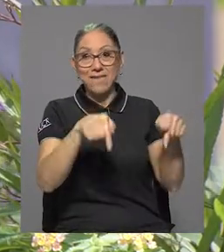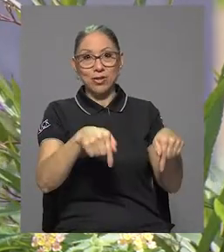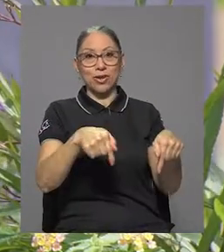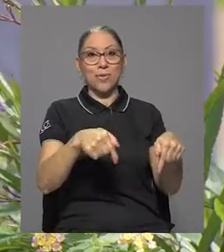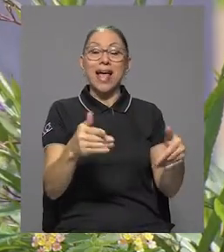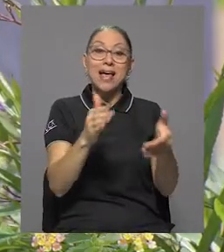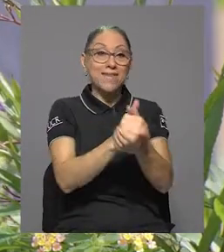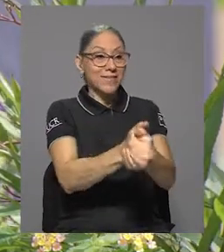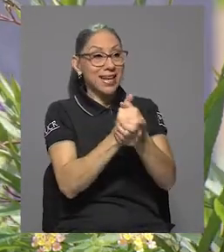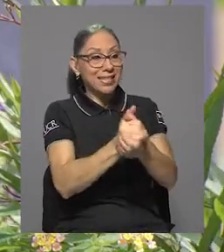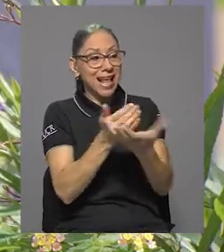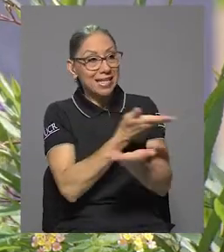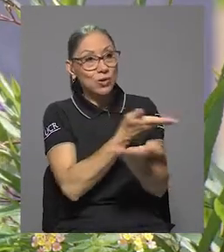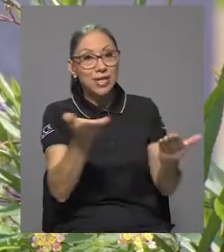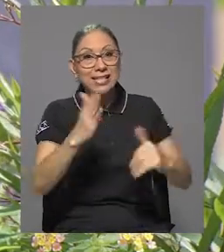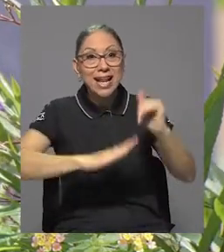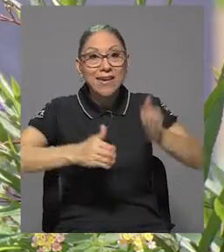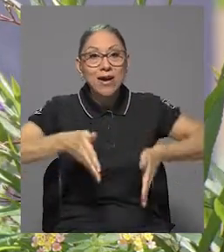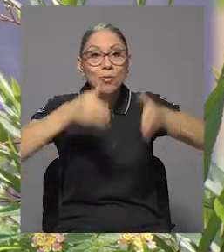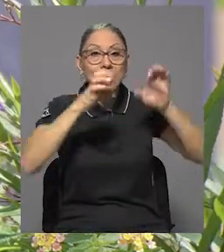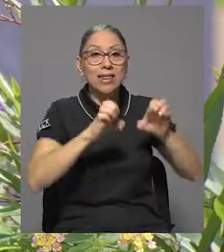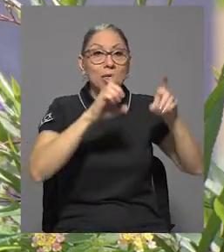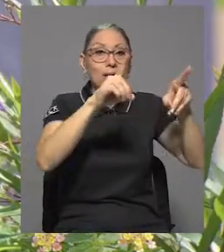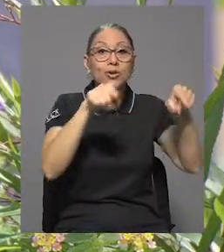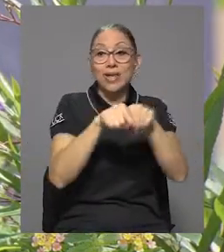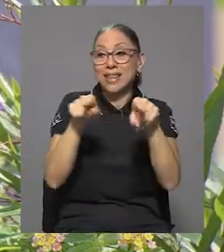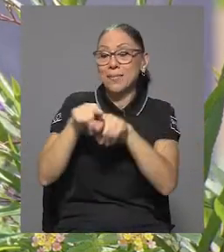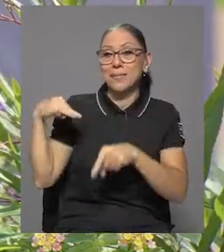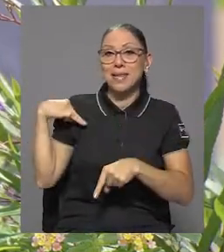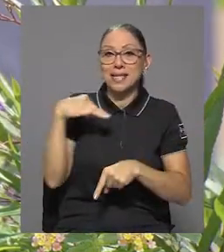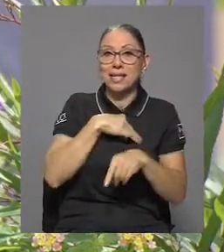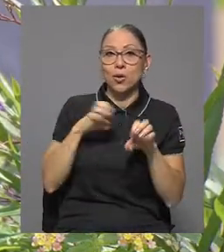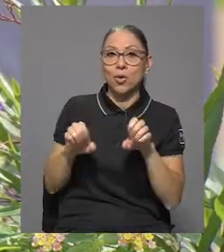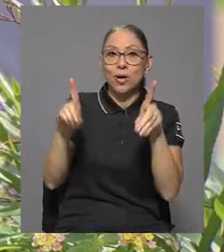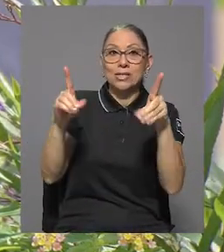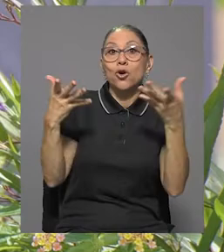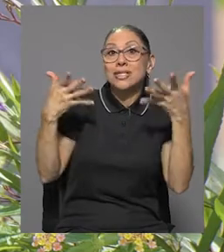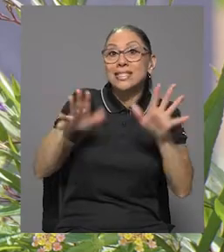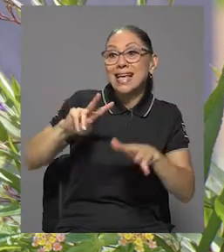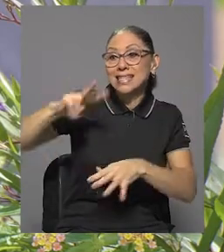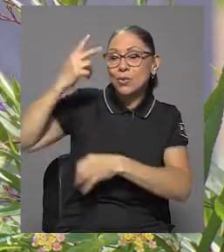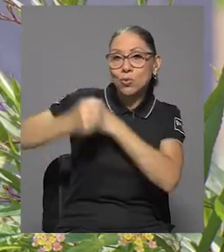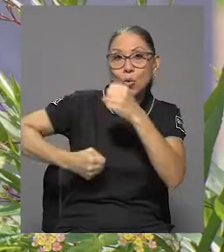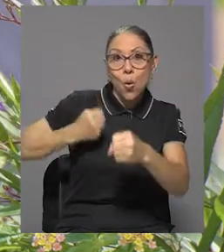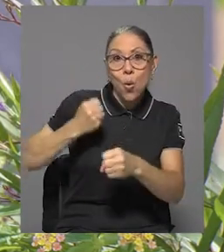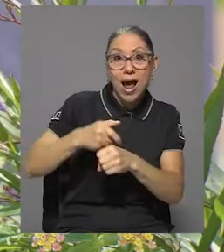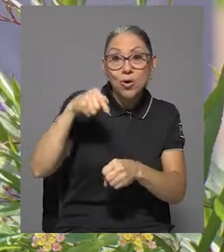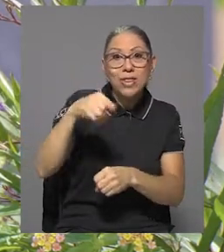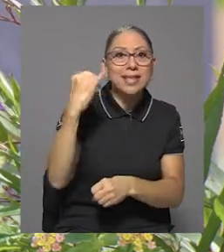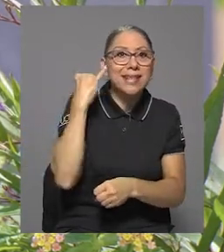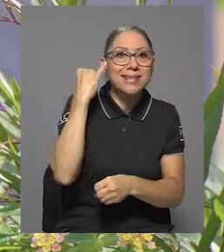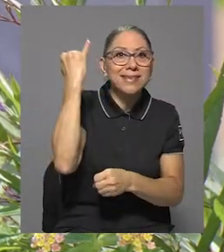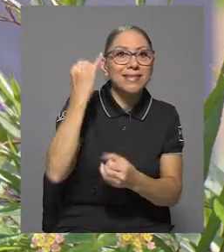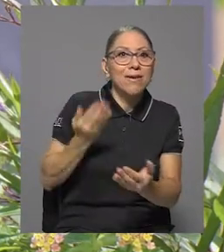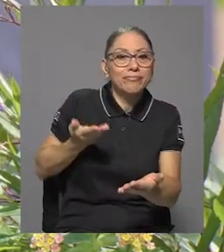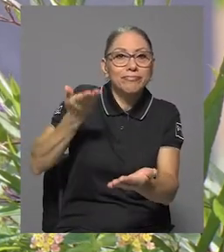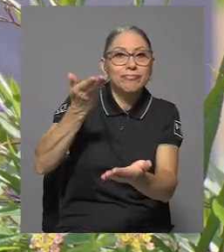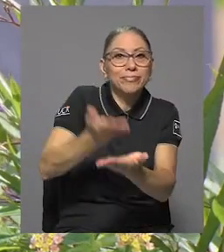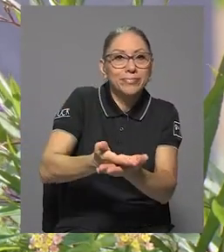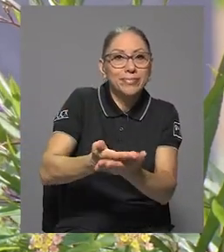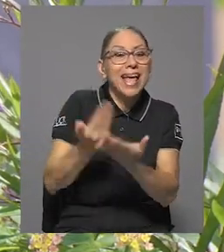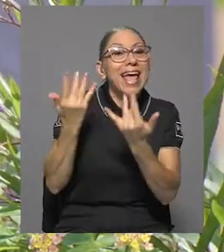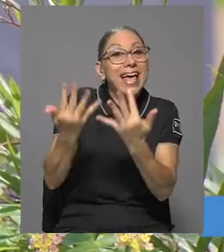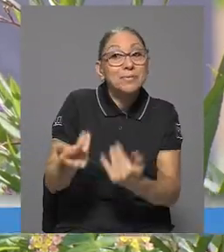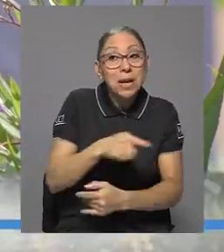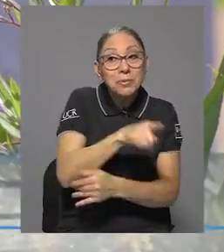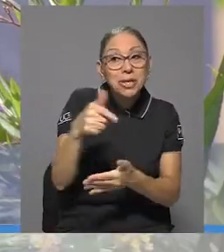Señora Decana, muchísimas gracias por habernos acompañado. Felicitarlos a ustedes en la Facultad de Educación, en el Ministerio de Educación, porque este es el segundo año en que se pone en marcha esta